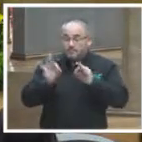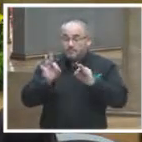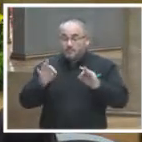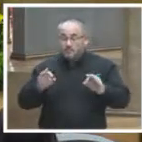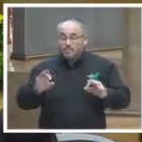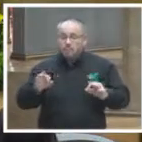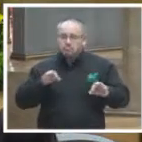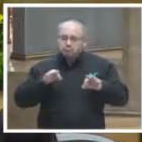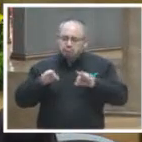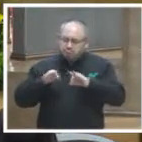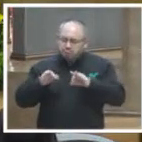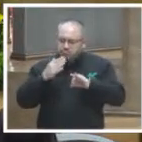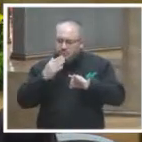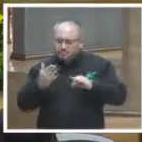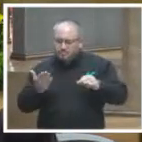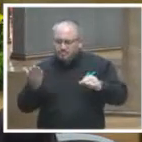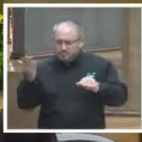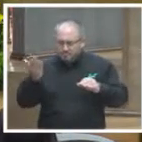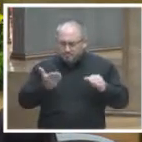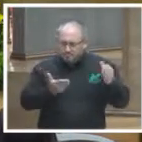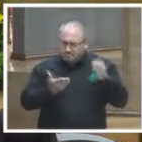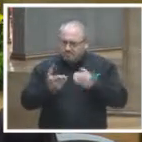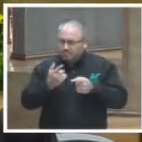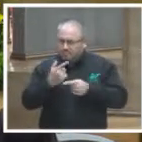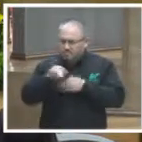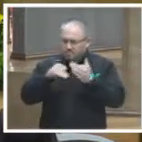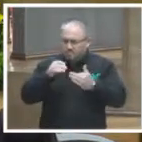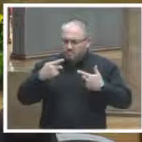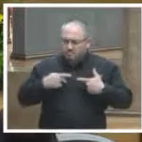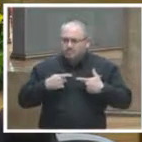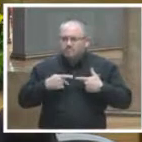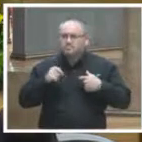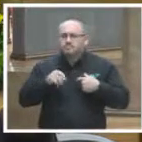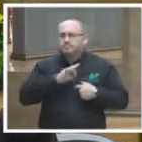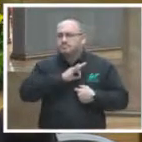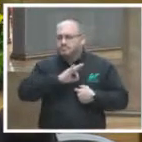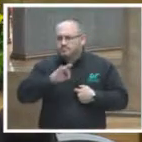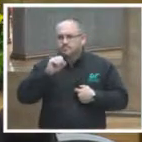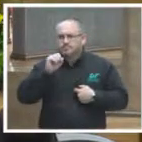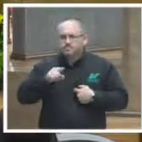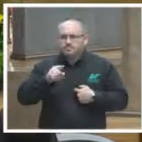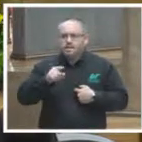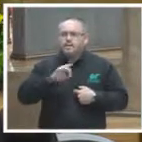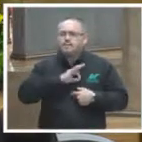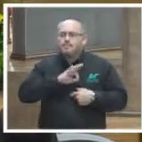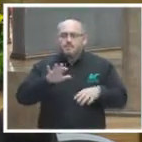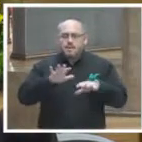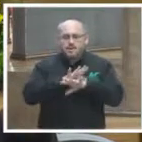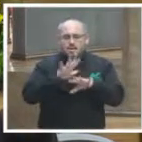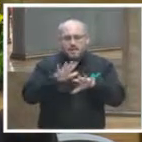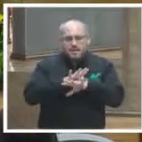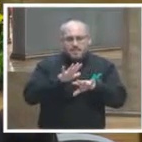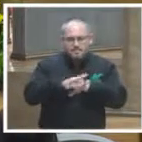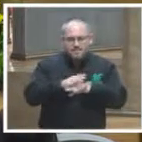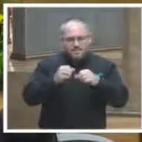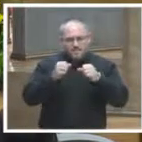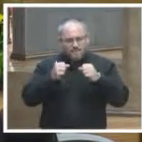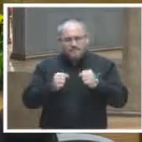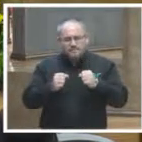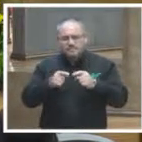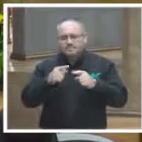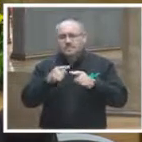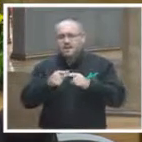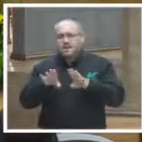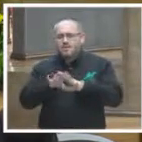ejercicio, creo sin ninguna duda que también podría, pues, modificar sustancialmente las